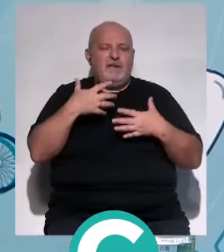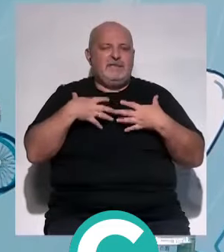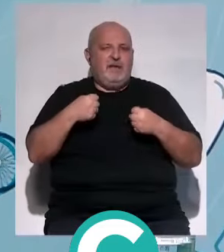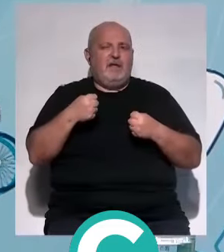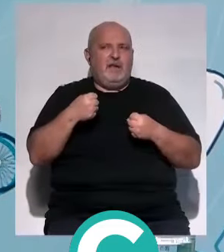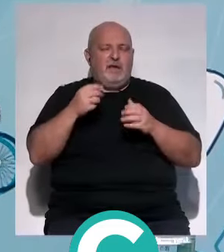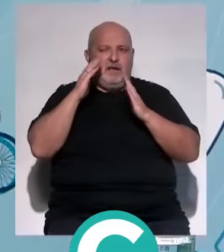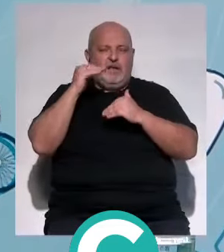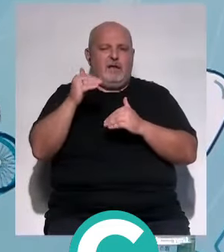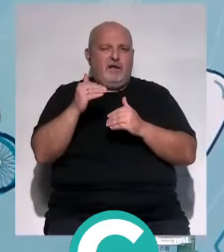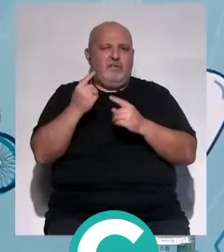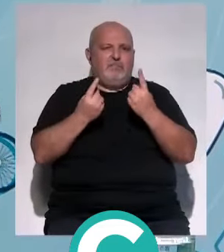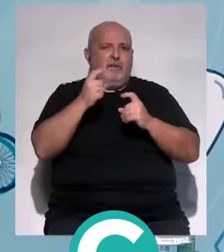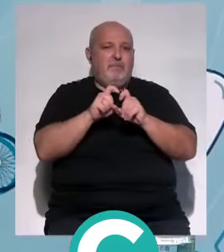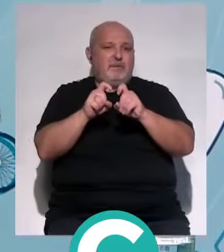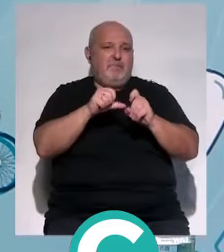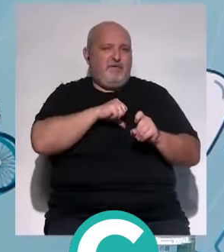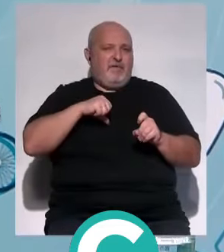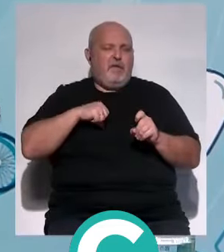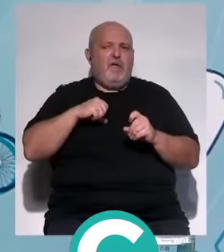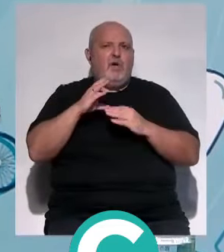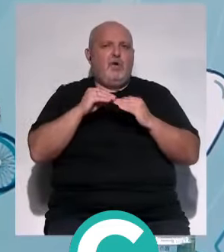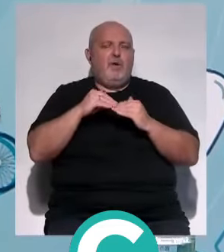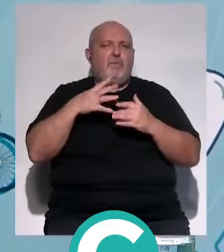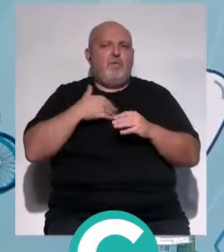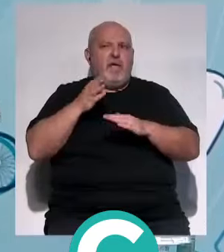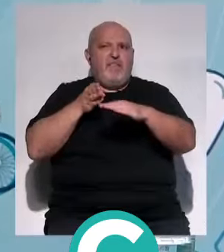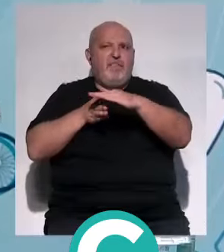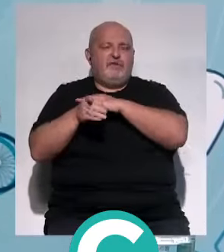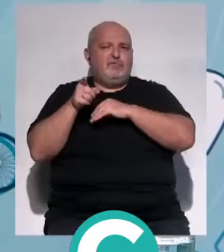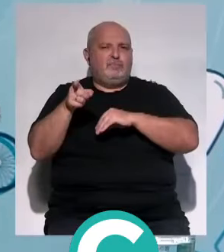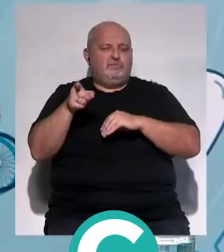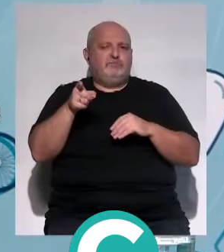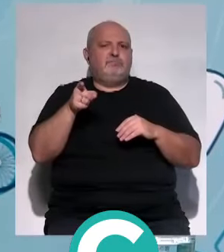Salud atiende a compañías privadas? ¿Qué pacientes pueden tener acceso,